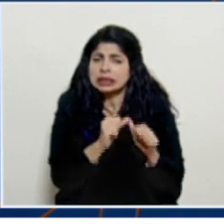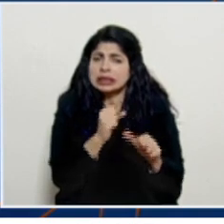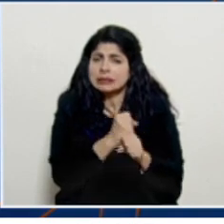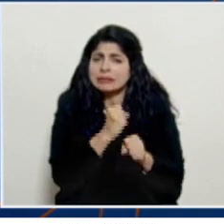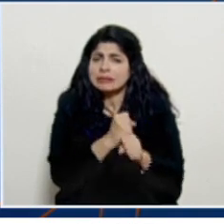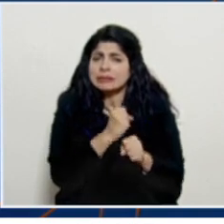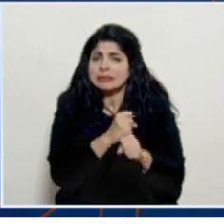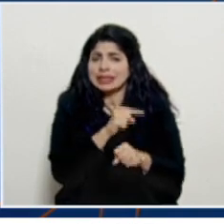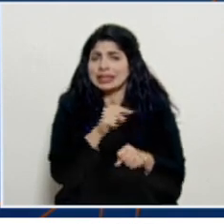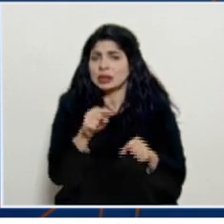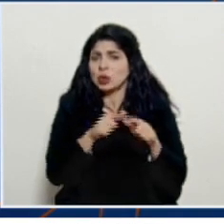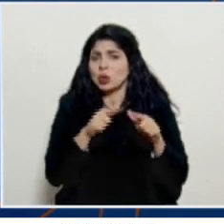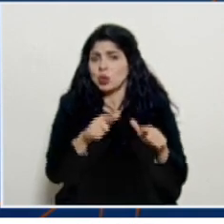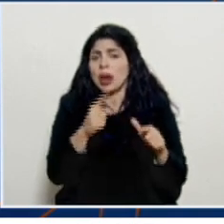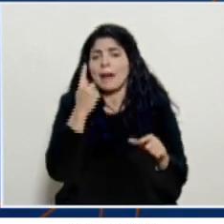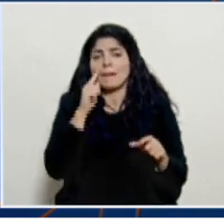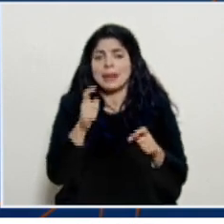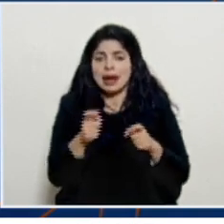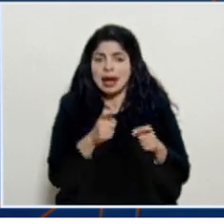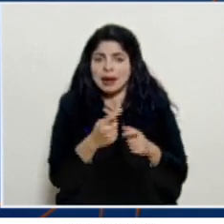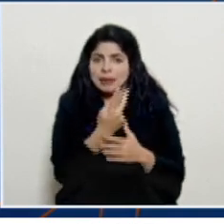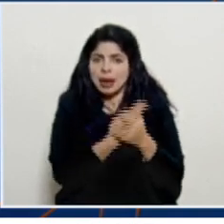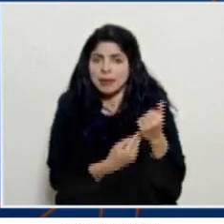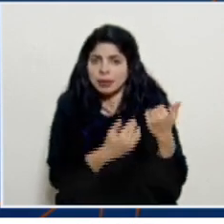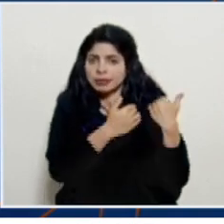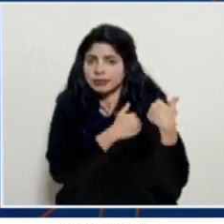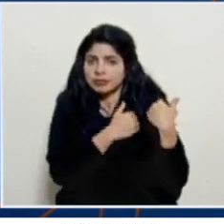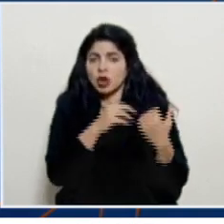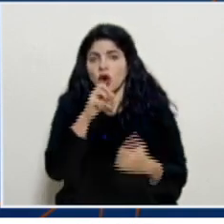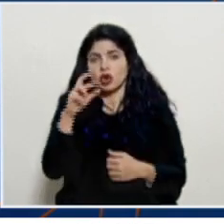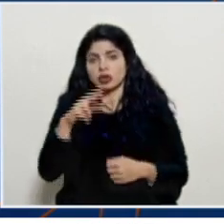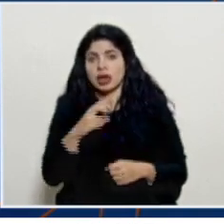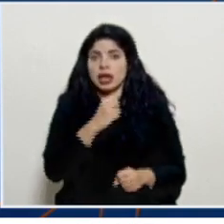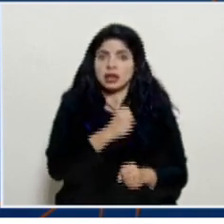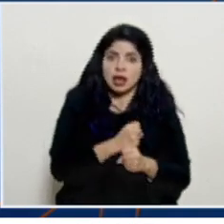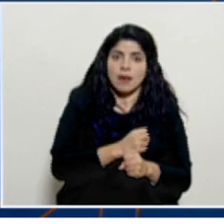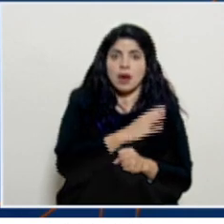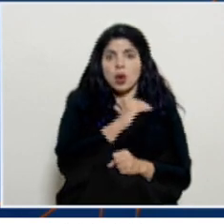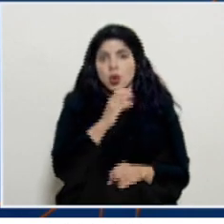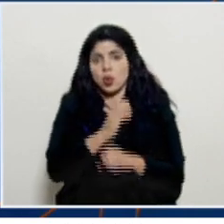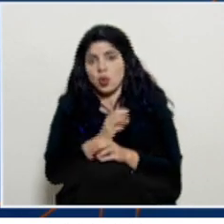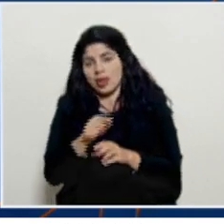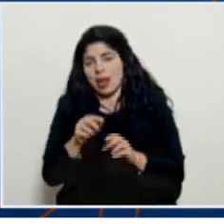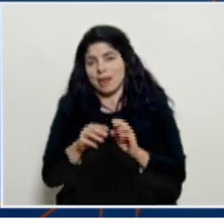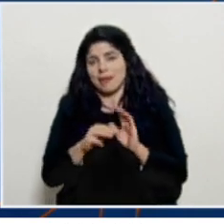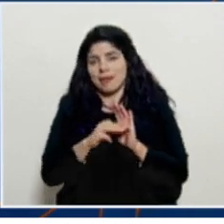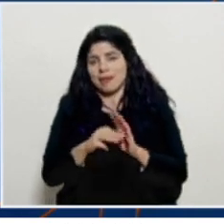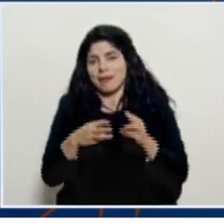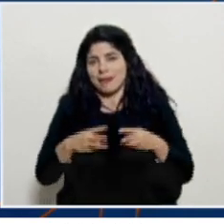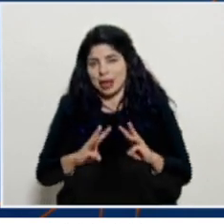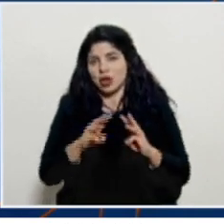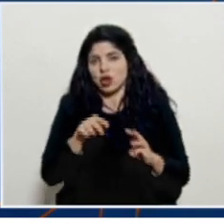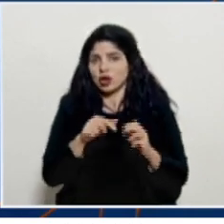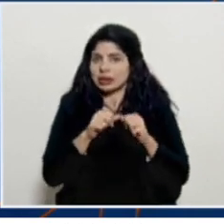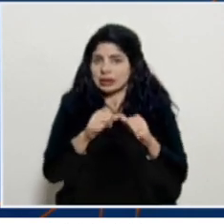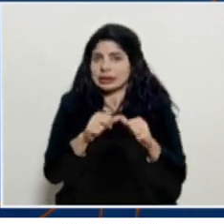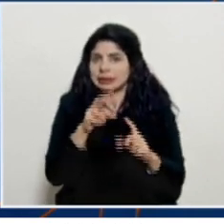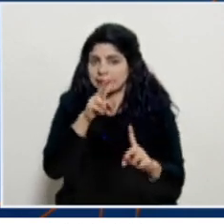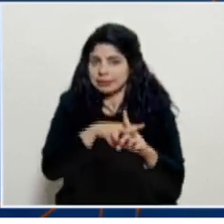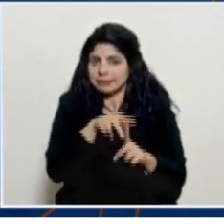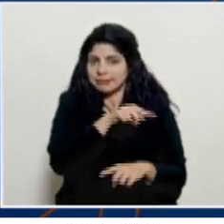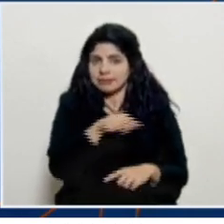fuertemente en el modelo de gestión compartida Costa Rica trabaja y se cuida hay